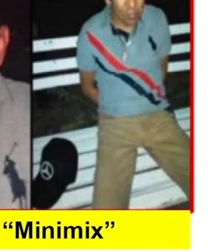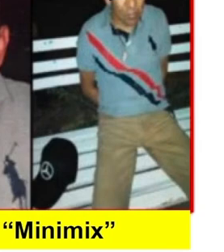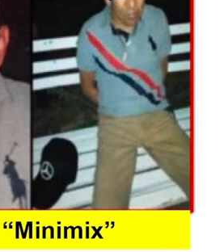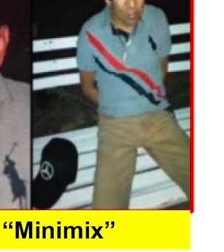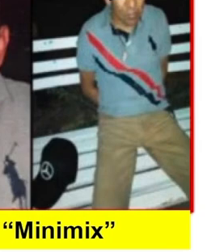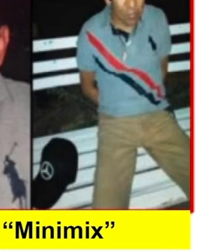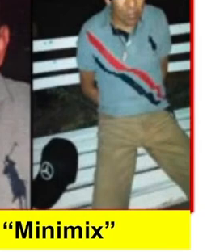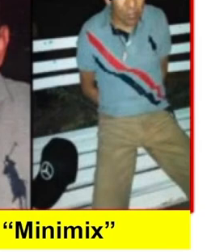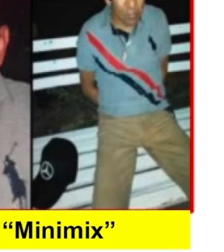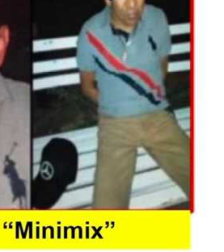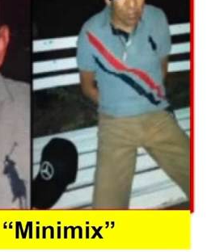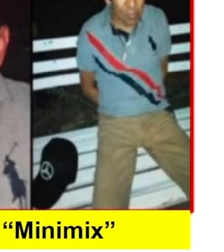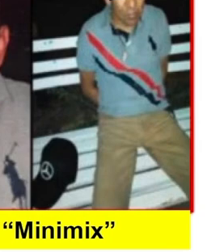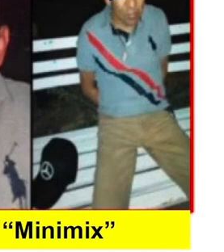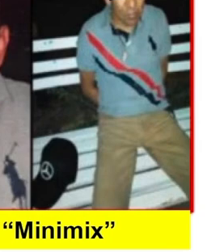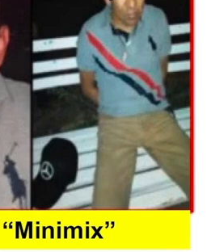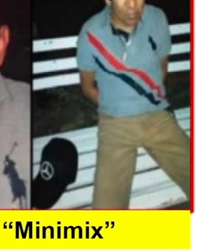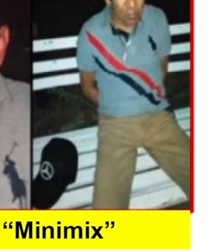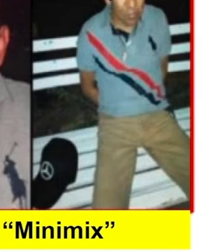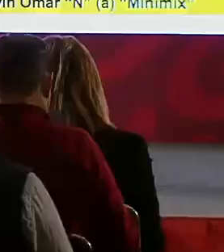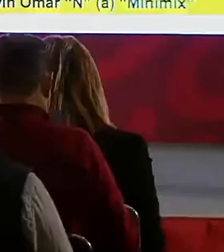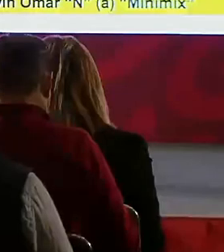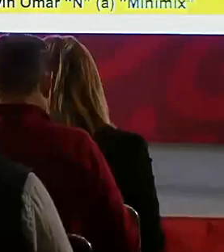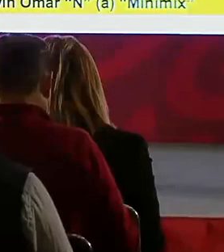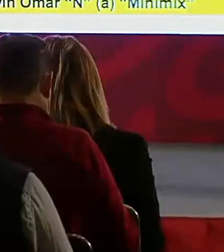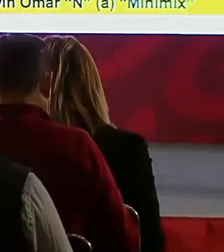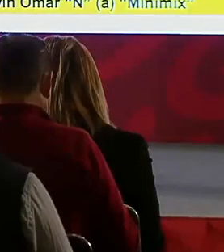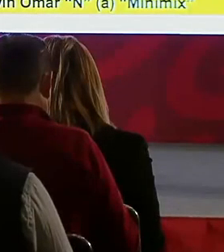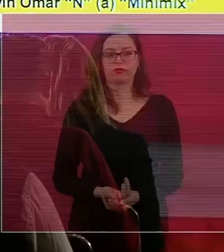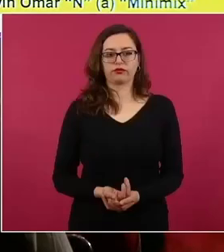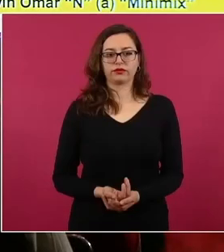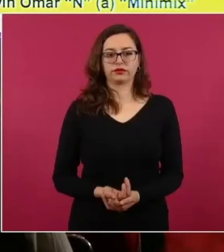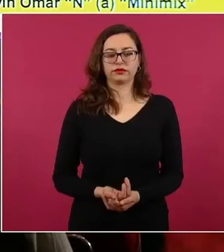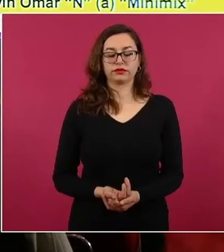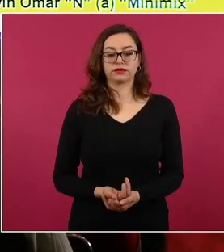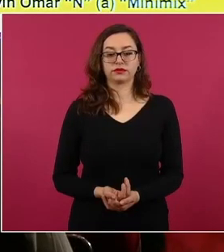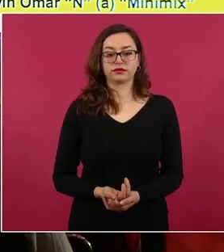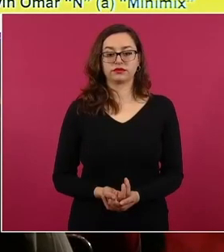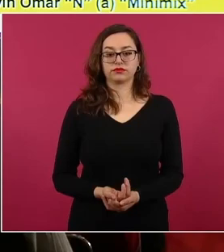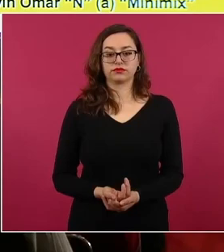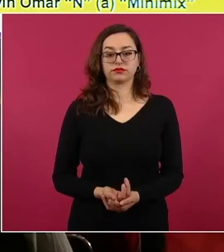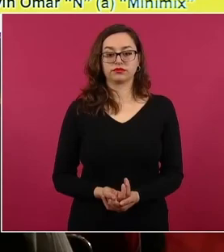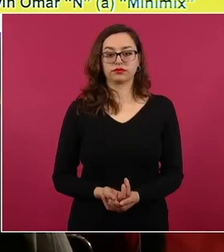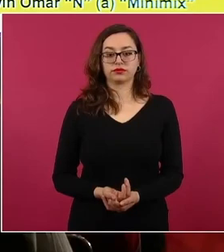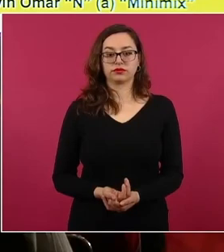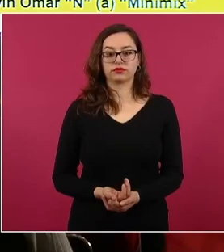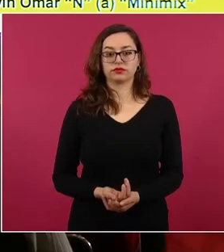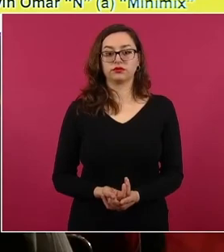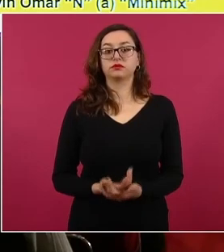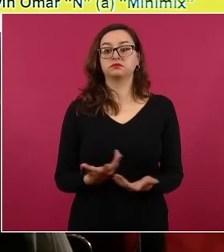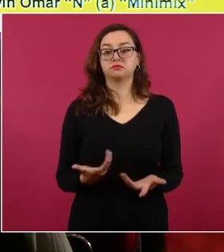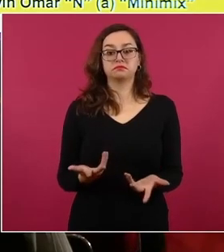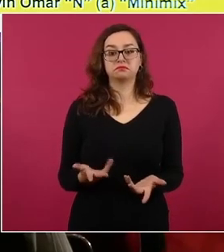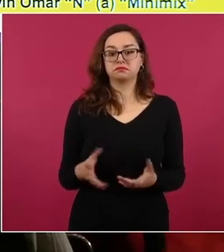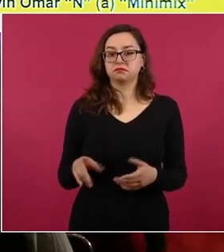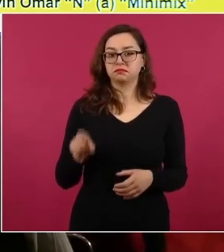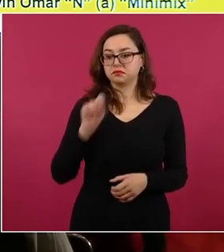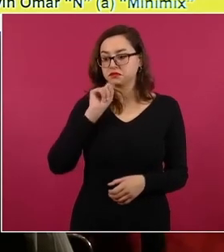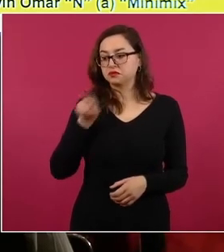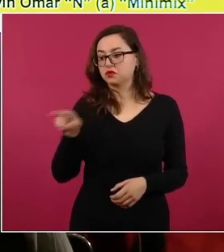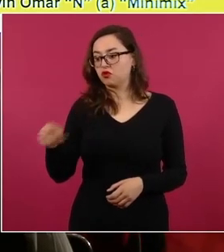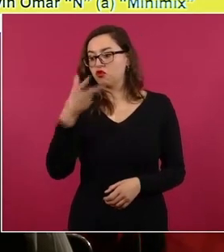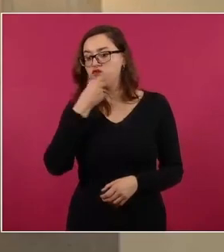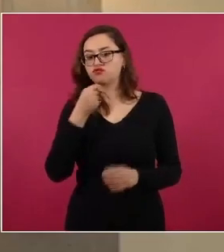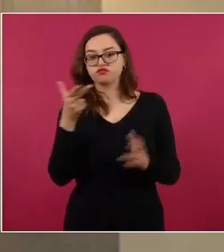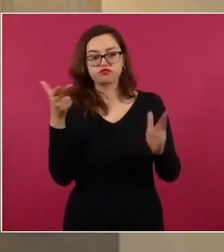fue detenido y el juez desacreditó todos los testimonios de